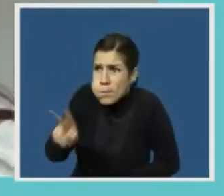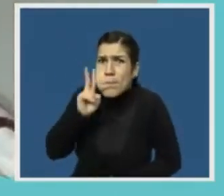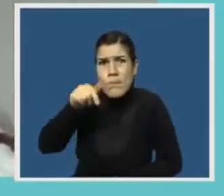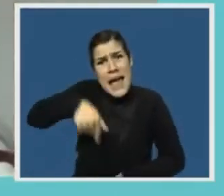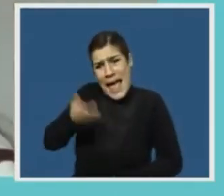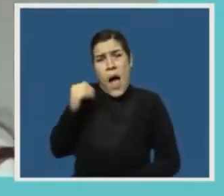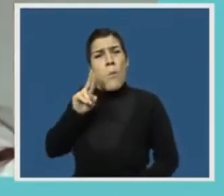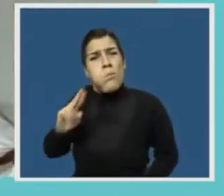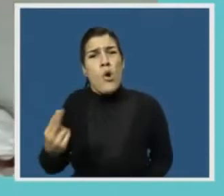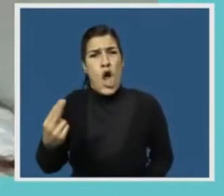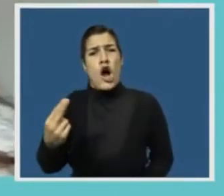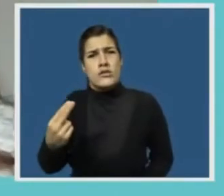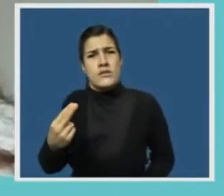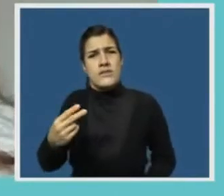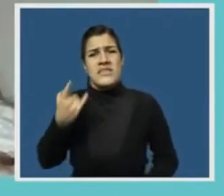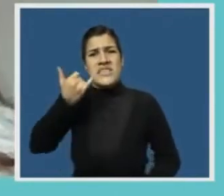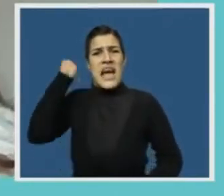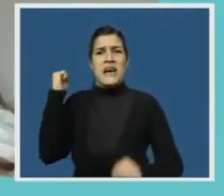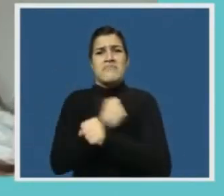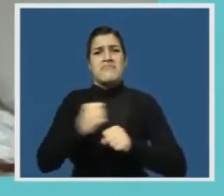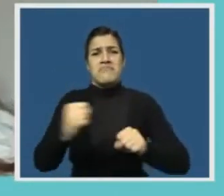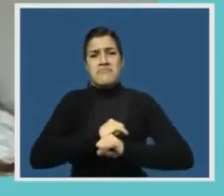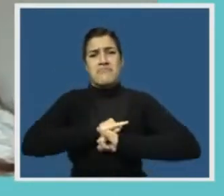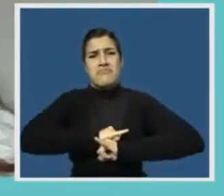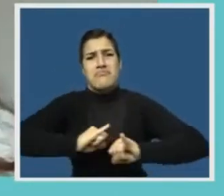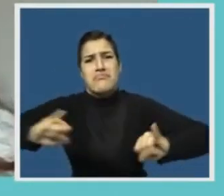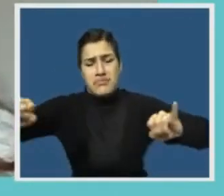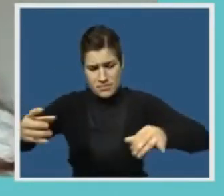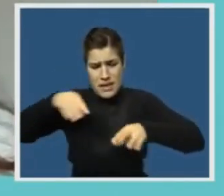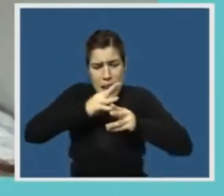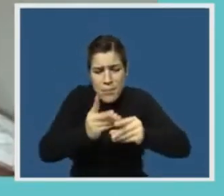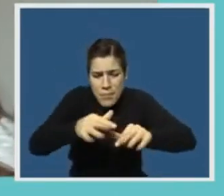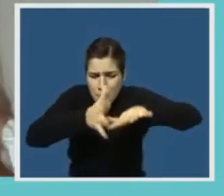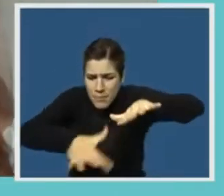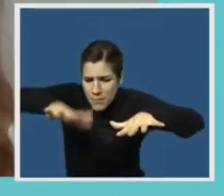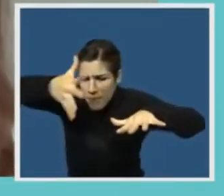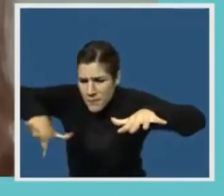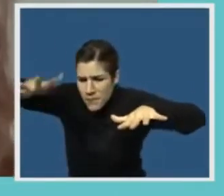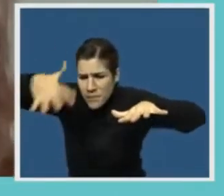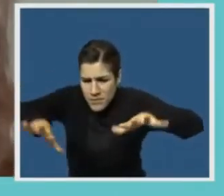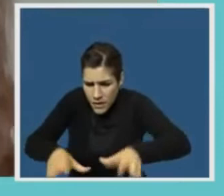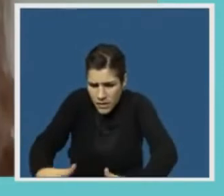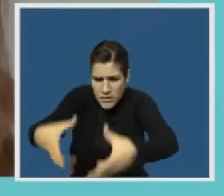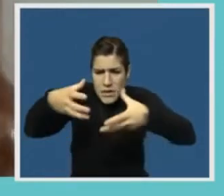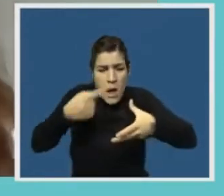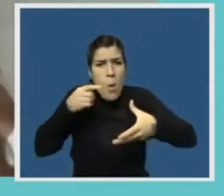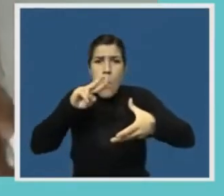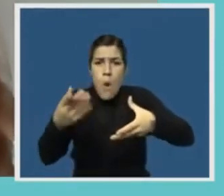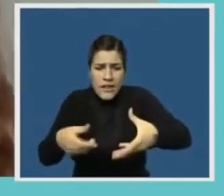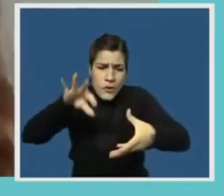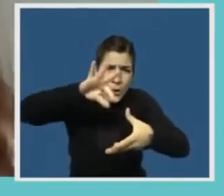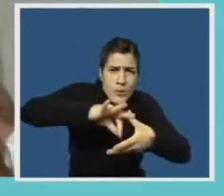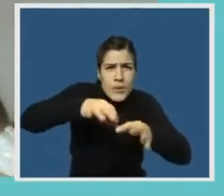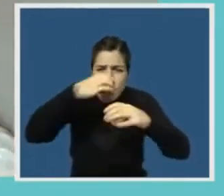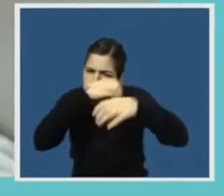Ayer se confirmó la presencia de biotoxinas en diferentes tejidos excluidos de los individuos muertos. Estas